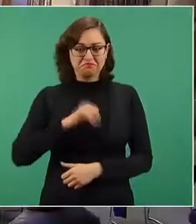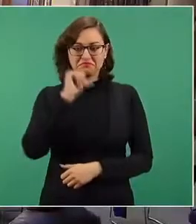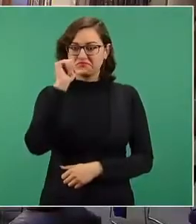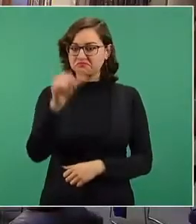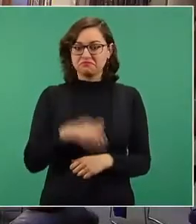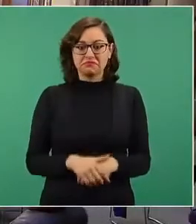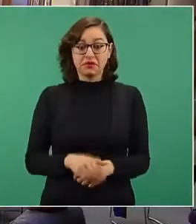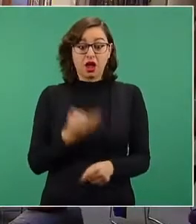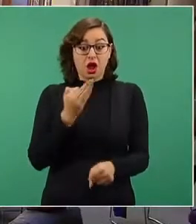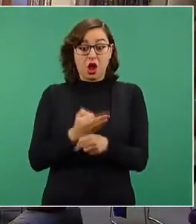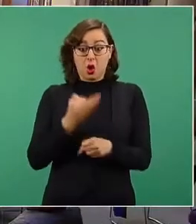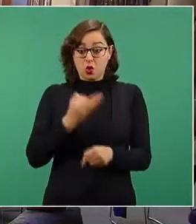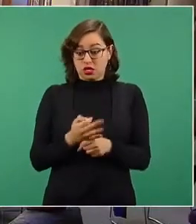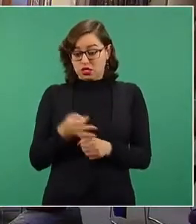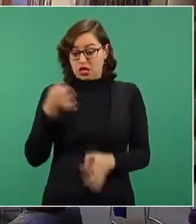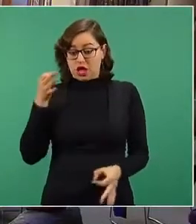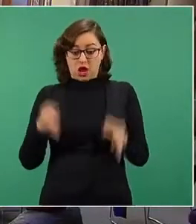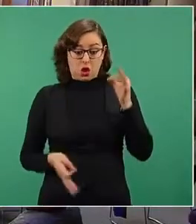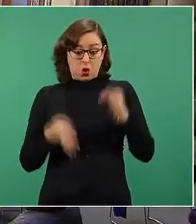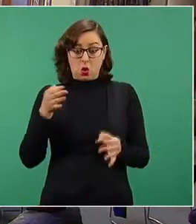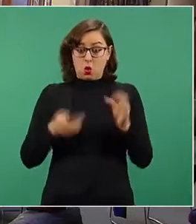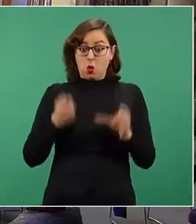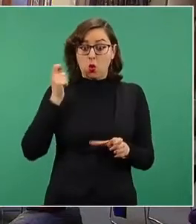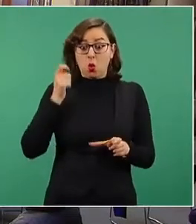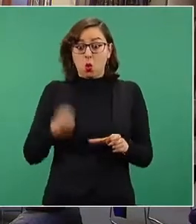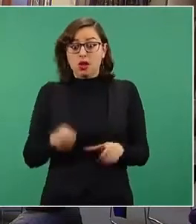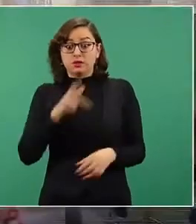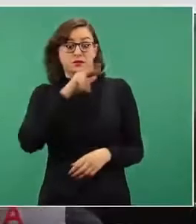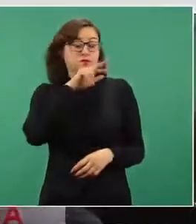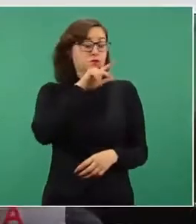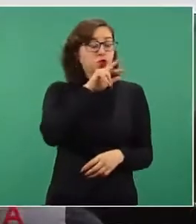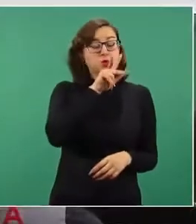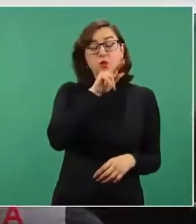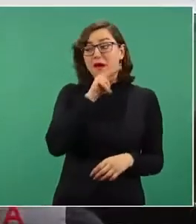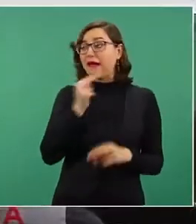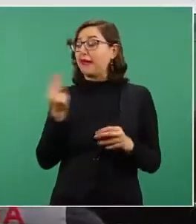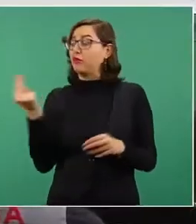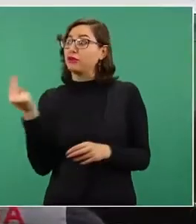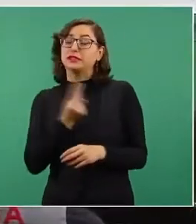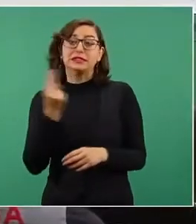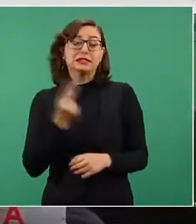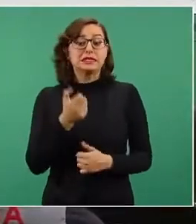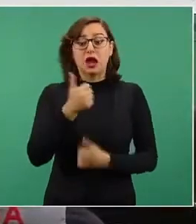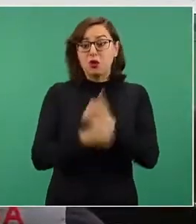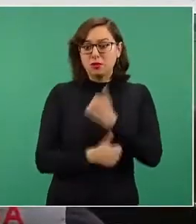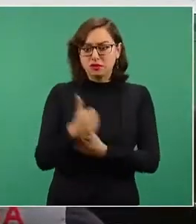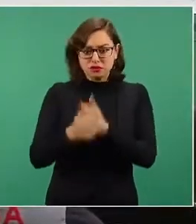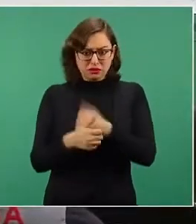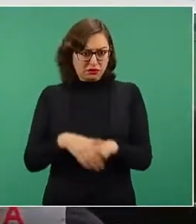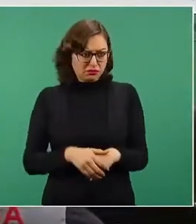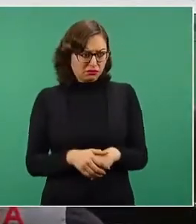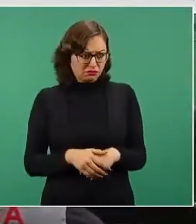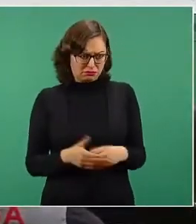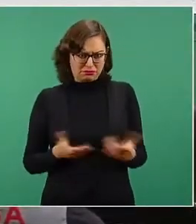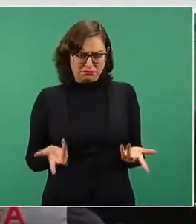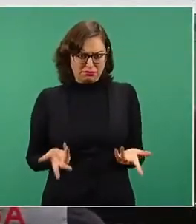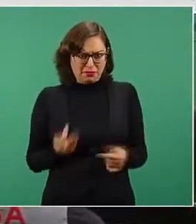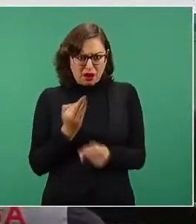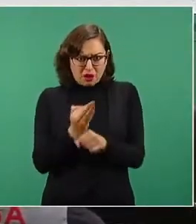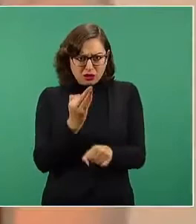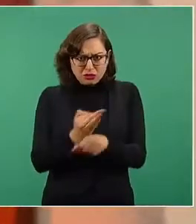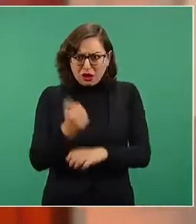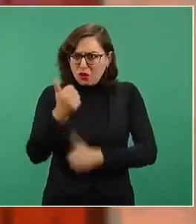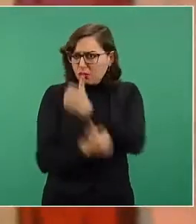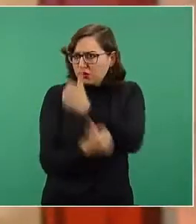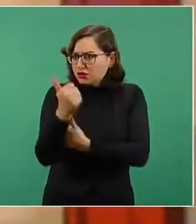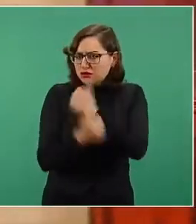preocupados tanto por la competencia, ¿no? Yo quisiera que analizaran esto, esto no es una competencia desleal. Esos que otorgaron